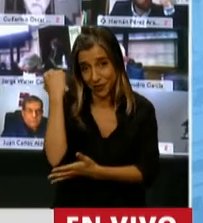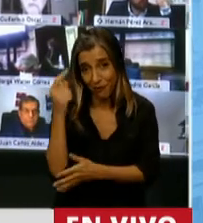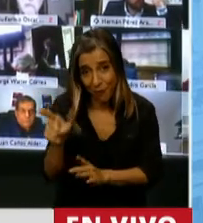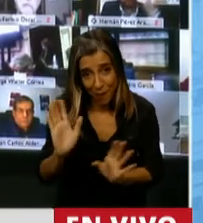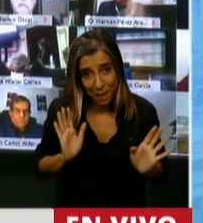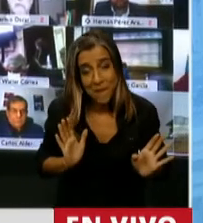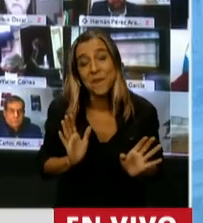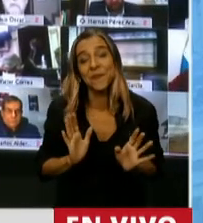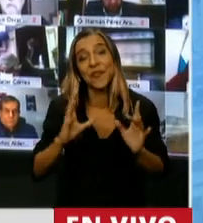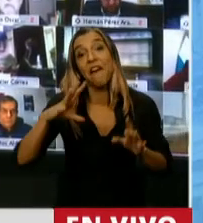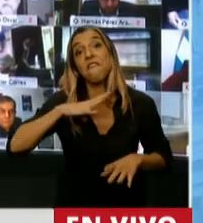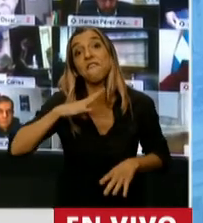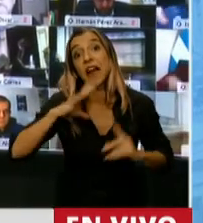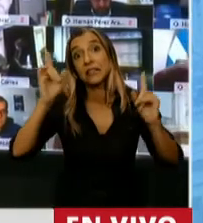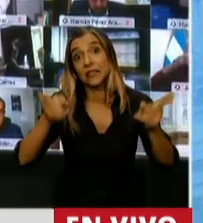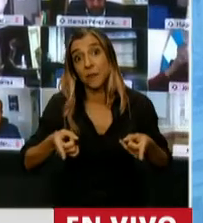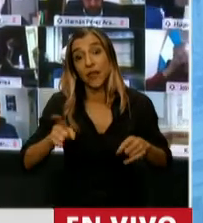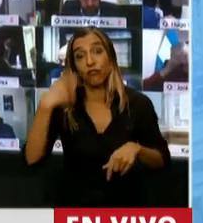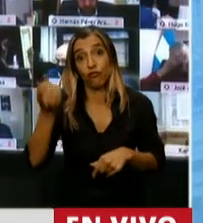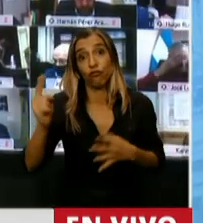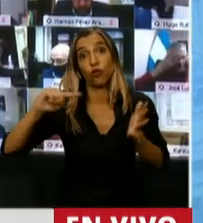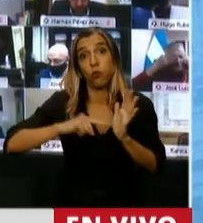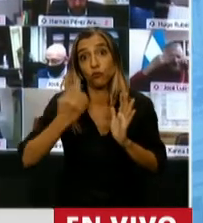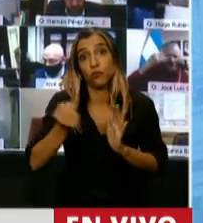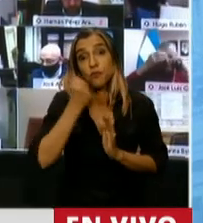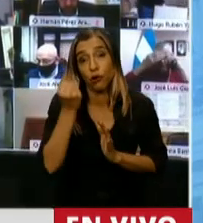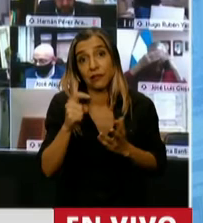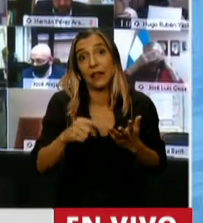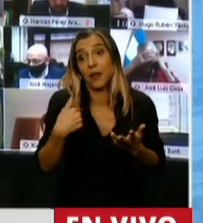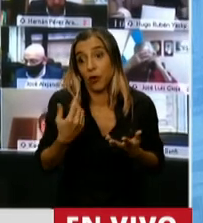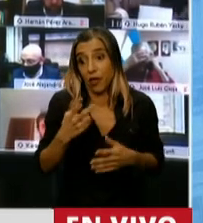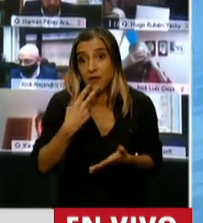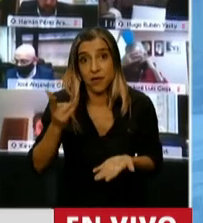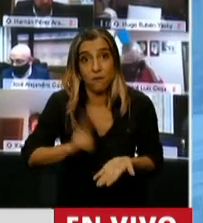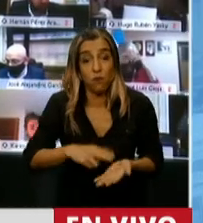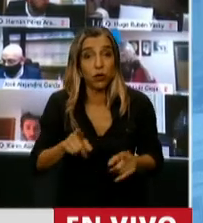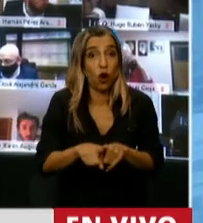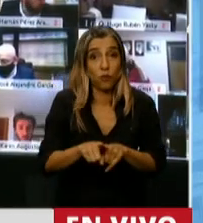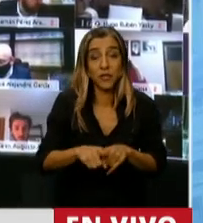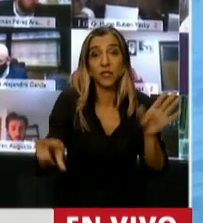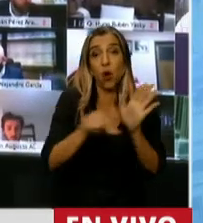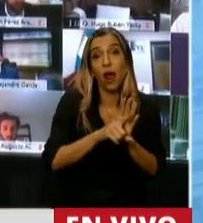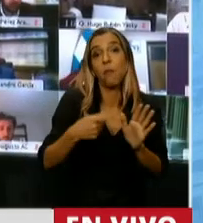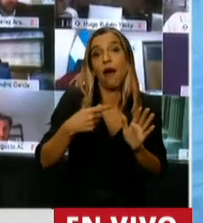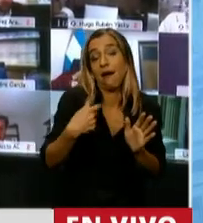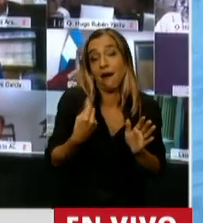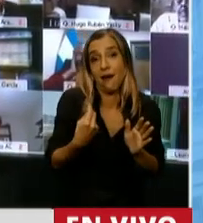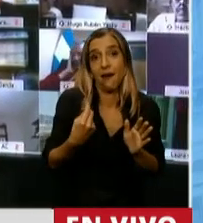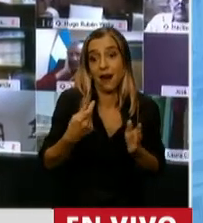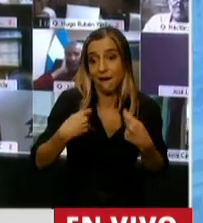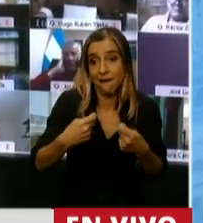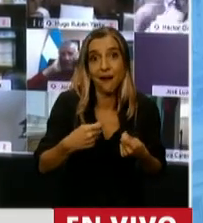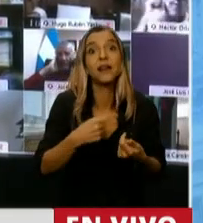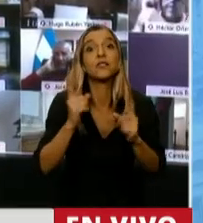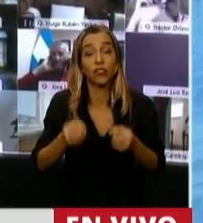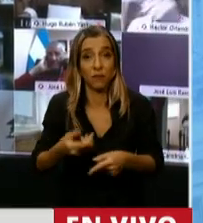esto también, y es otro elemento de la política fiscal importante, así como lo es la ley de movilidad para el gasto, lo es